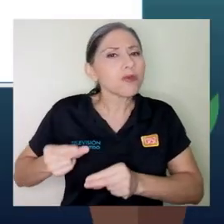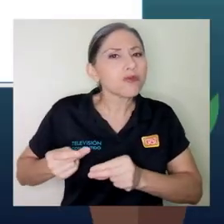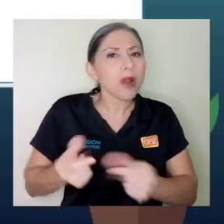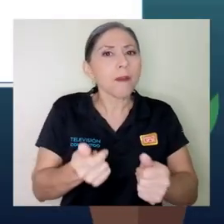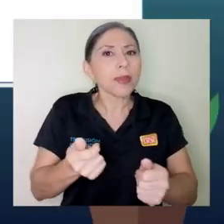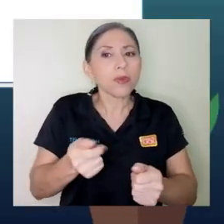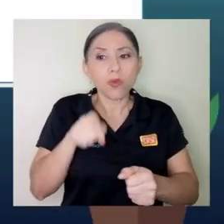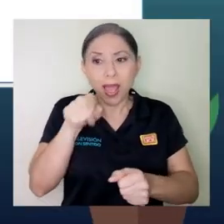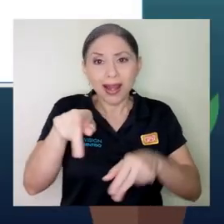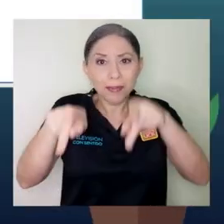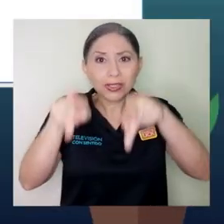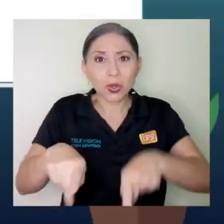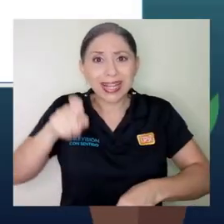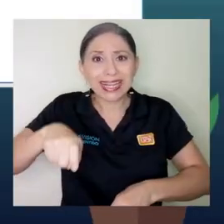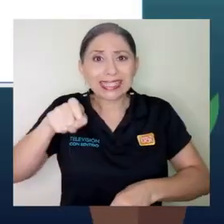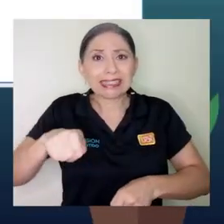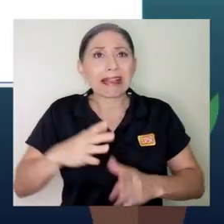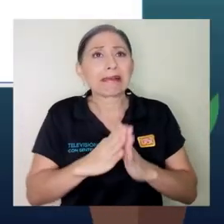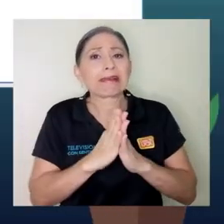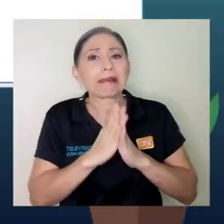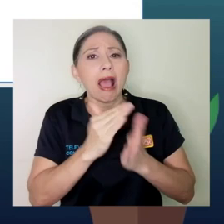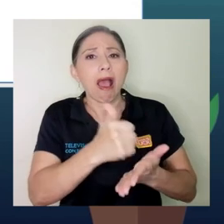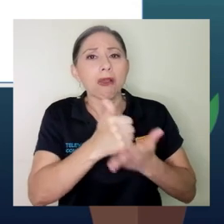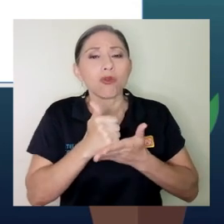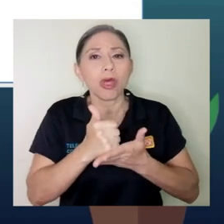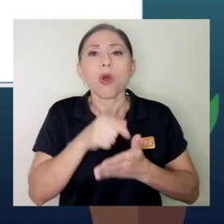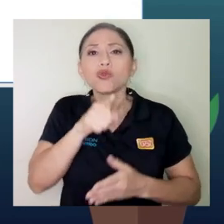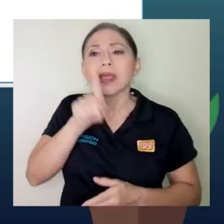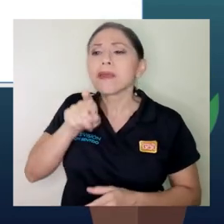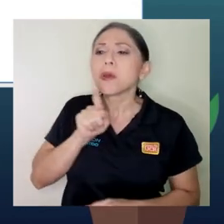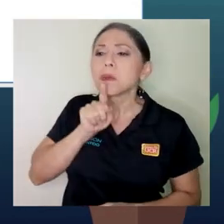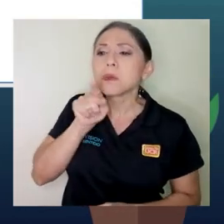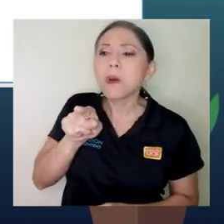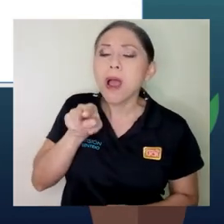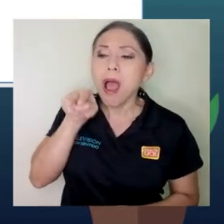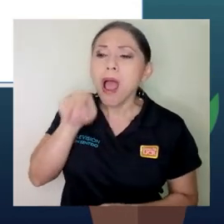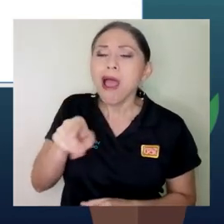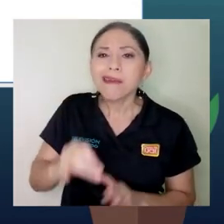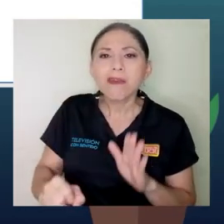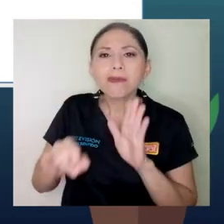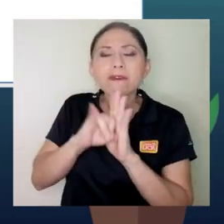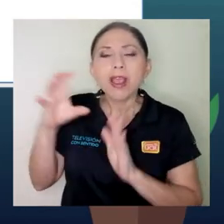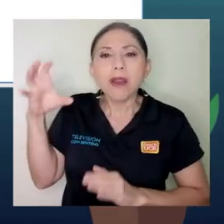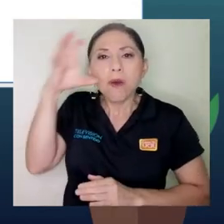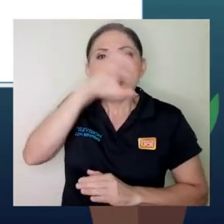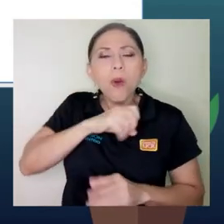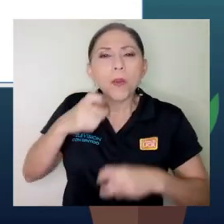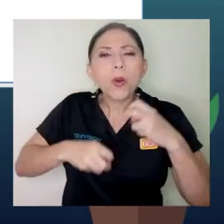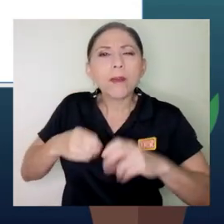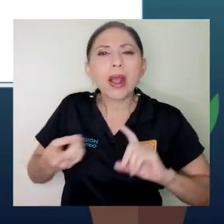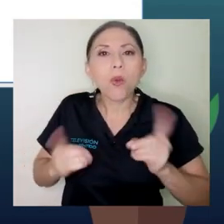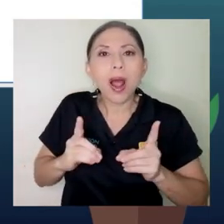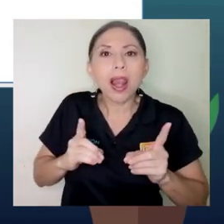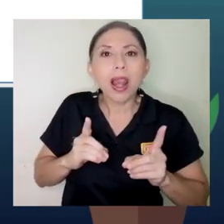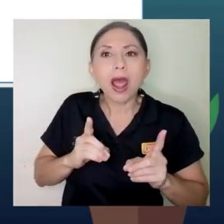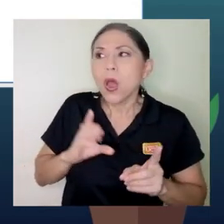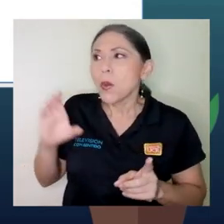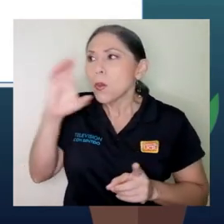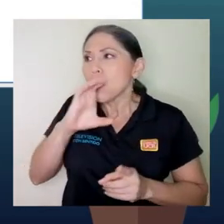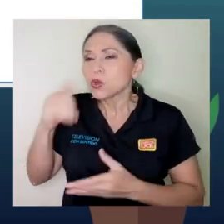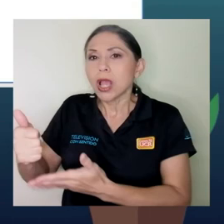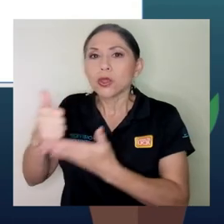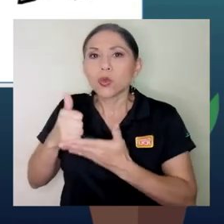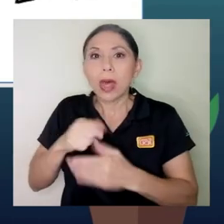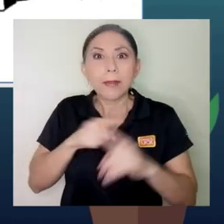pronto al llamado de auxilio de quien lo necesite. Identifique cuál es su problema. Busque la ayuda si lo amerita y más importante